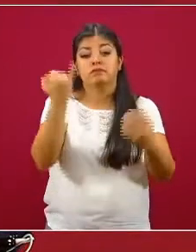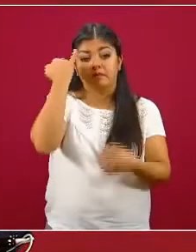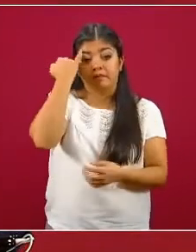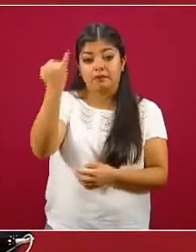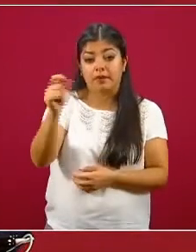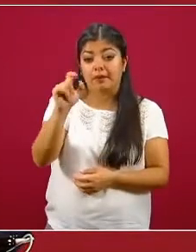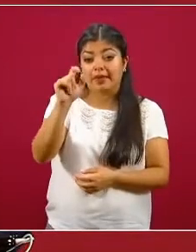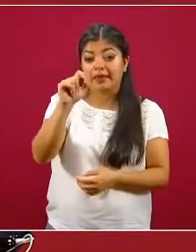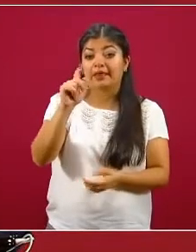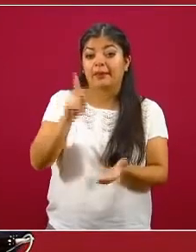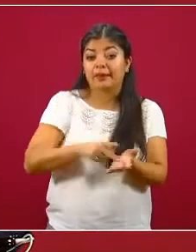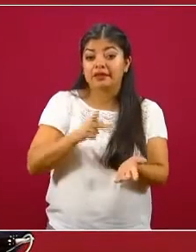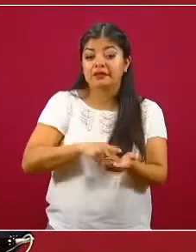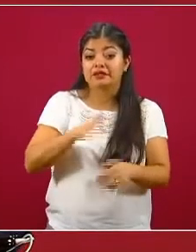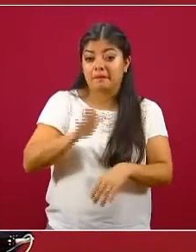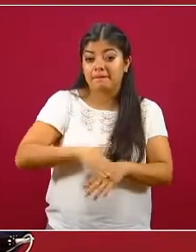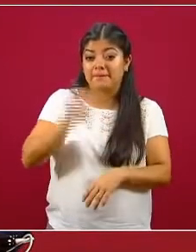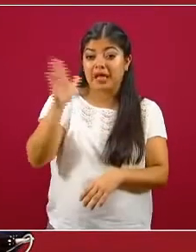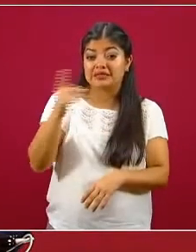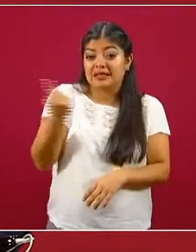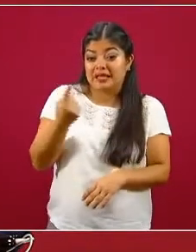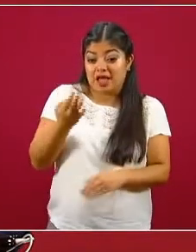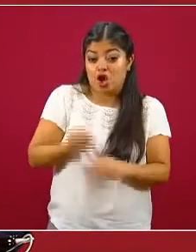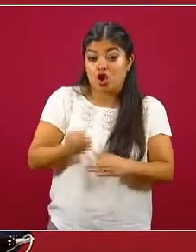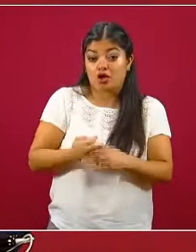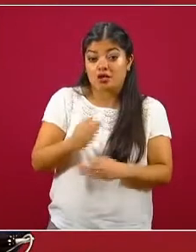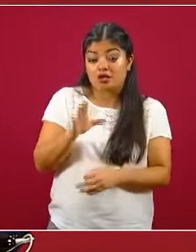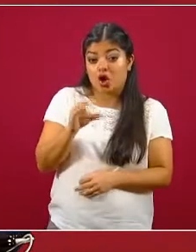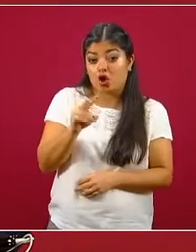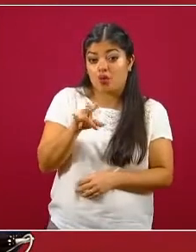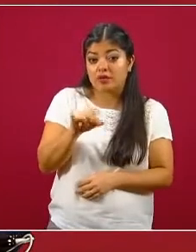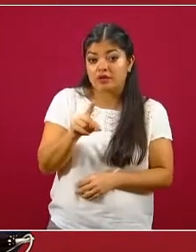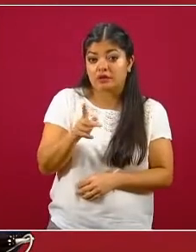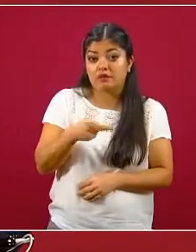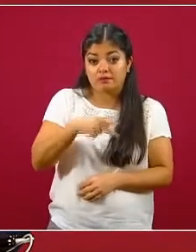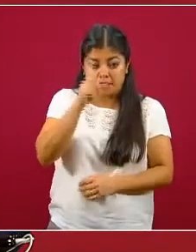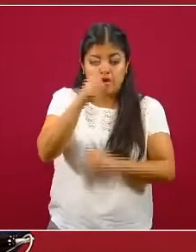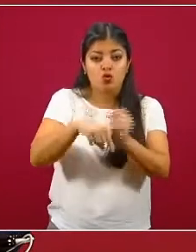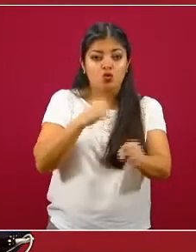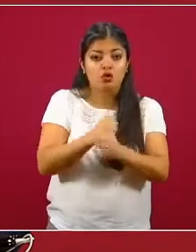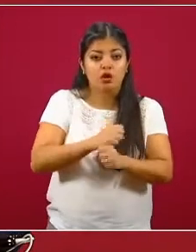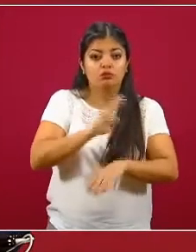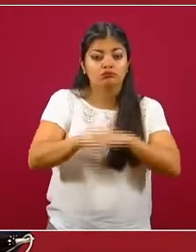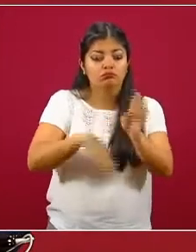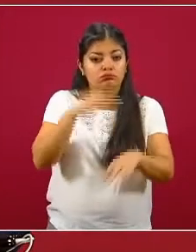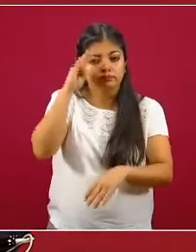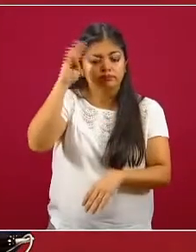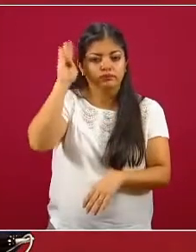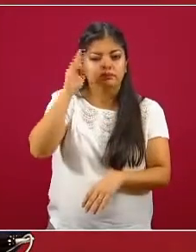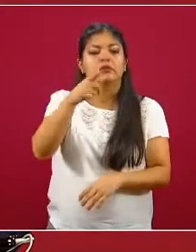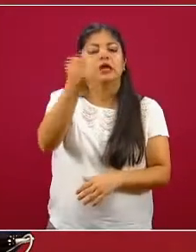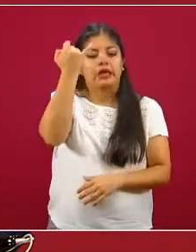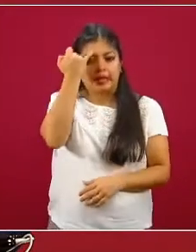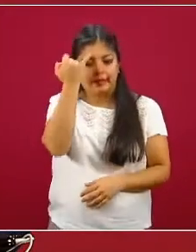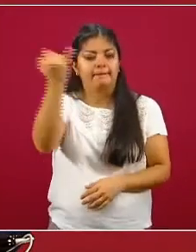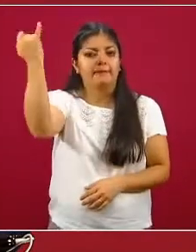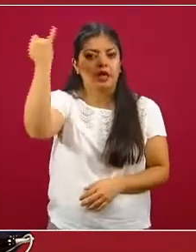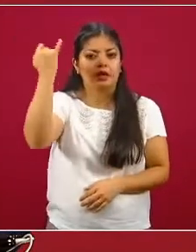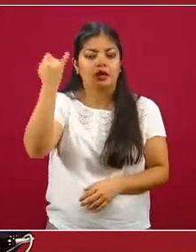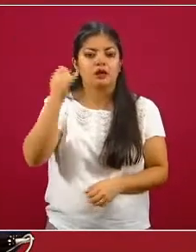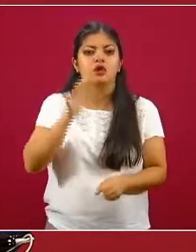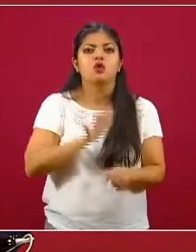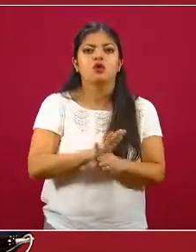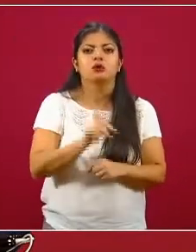superior a las que lleva el COVID-19, pero que se repite todos los años. Imaginémonos que el causante